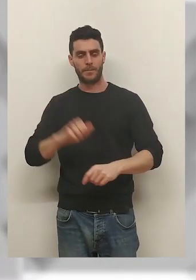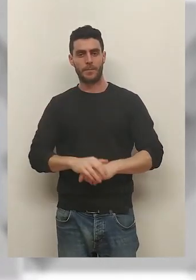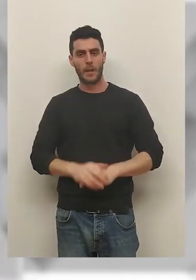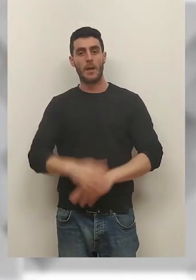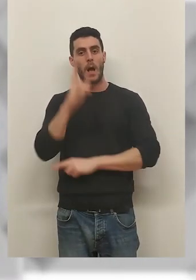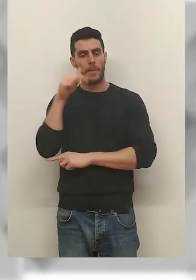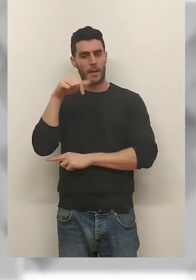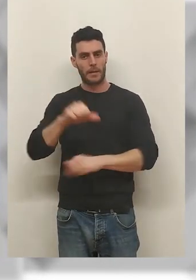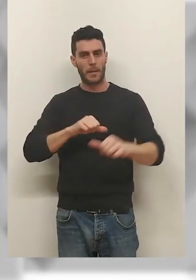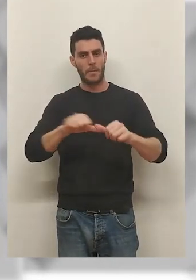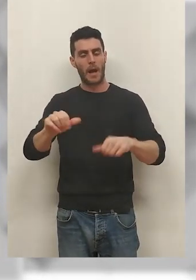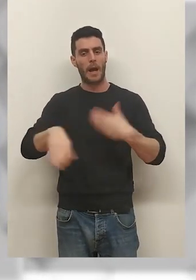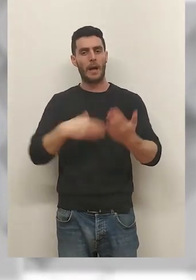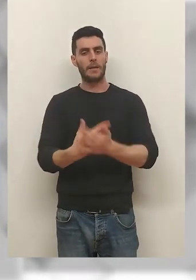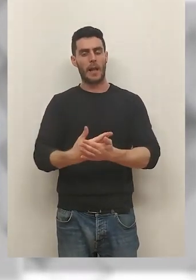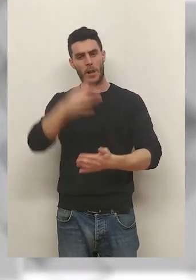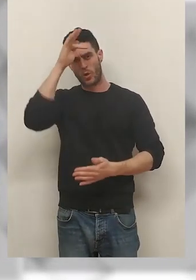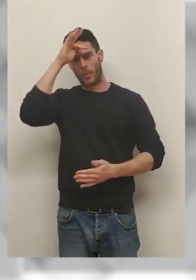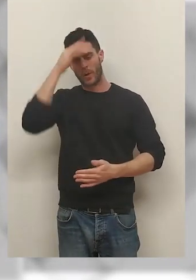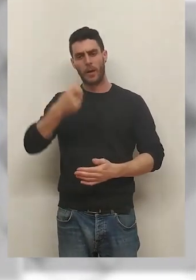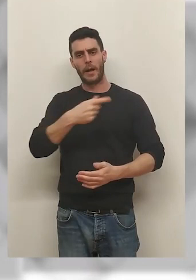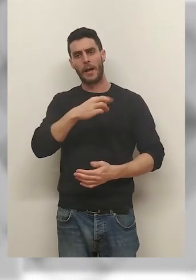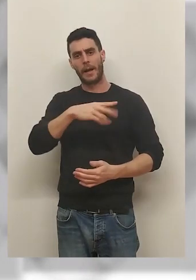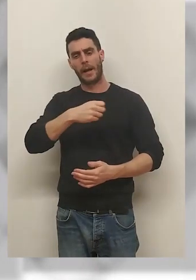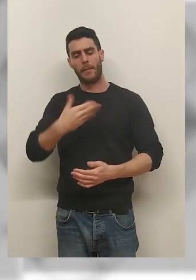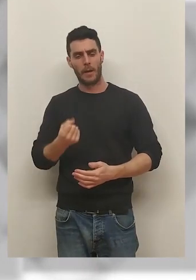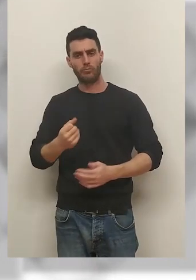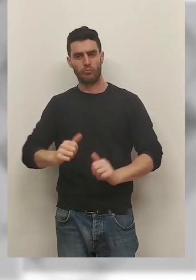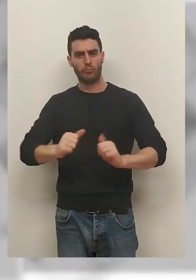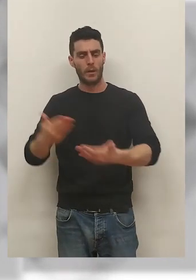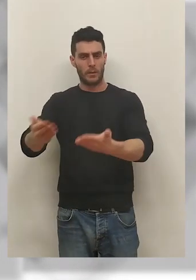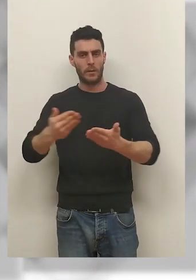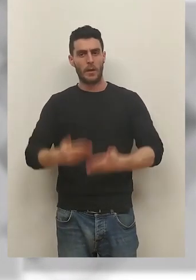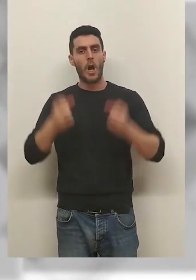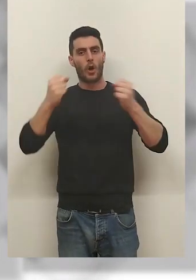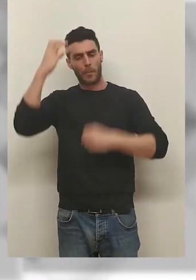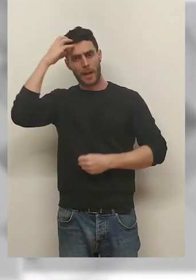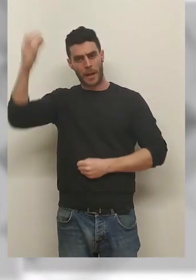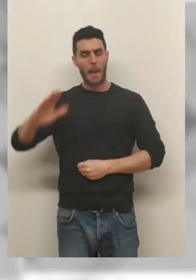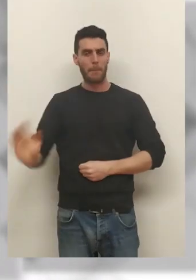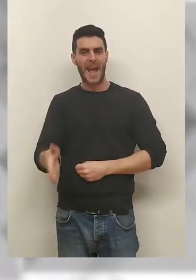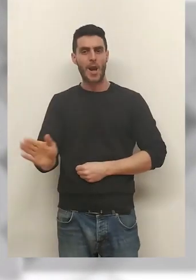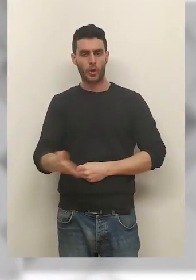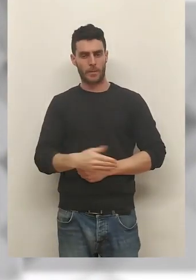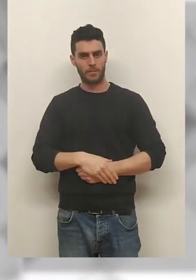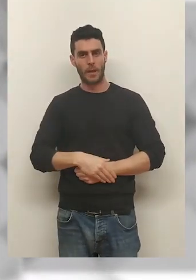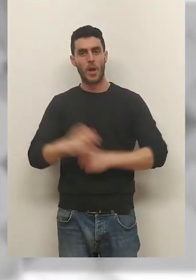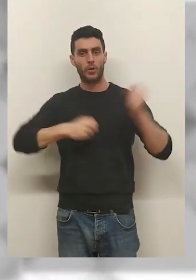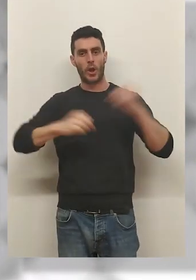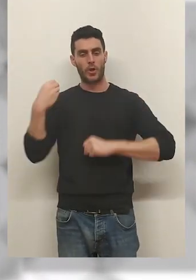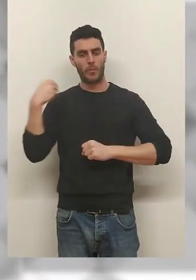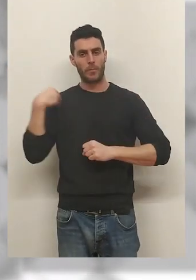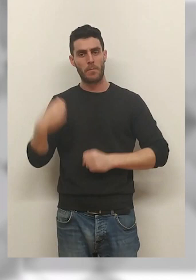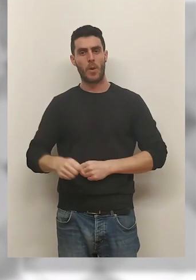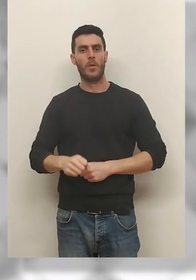Desde este viernes y hasta el domingo el frontón Adarraga se vestirá con sus mejores galas para acoger la Copa del Rey de Pelota a Mano. Un torneo que reunirá